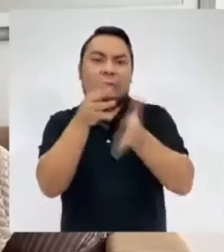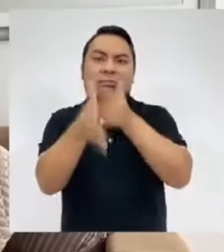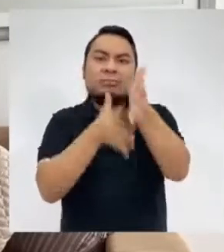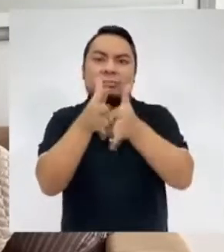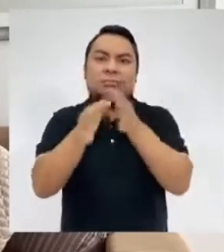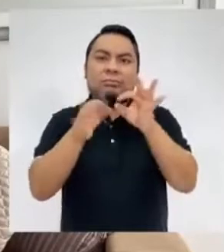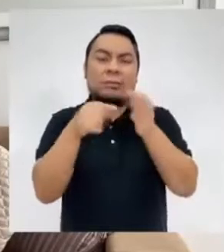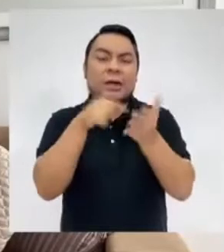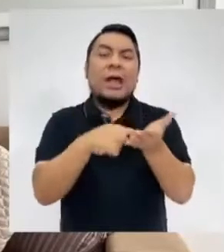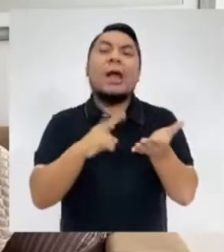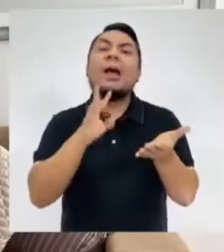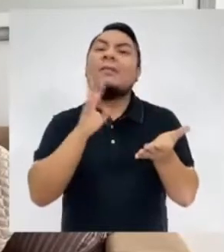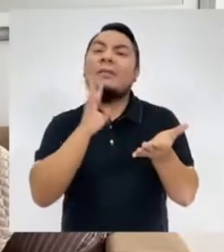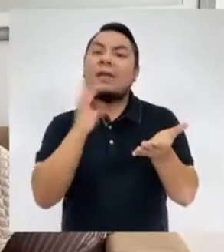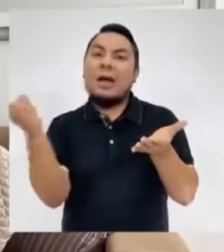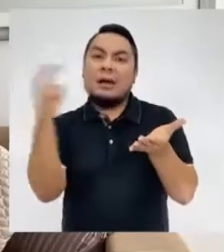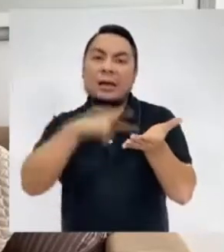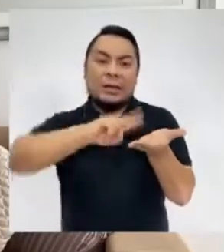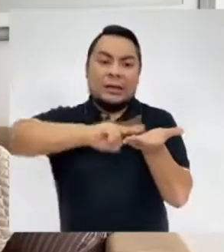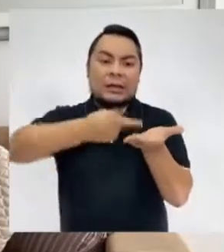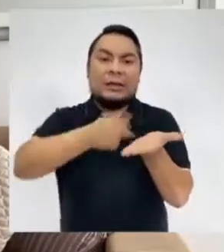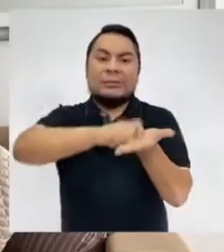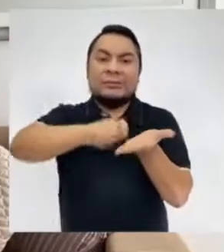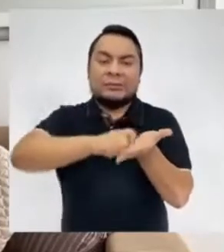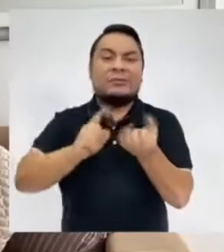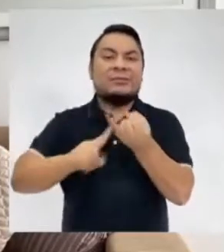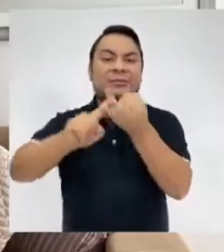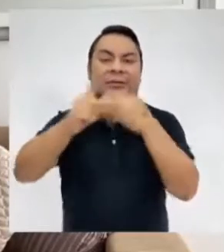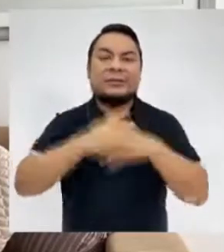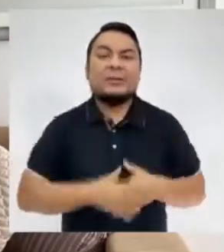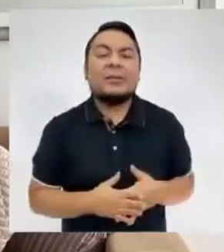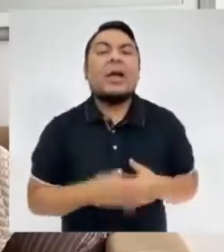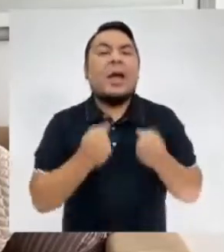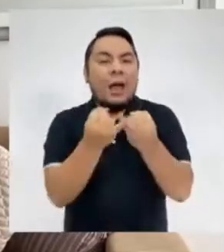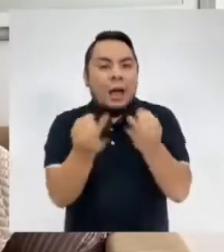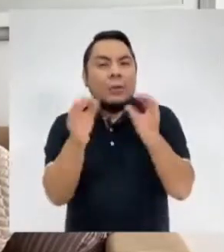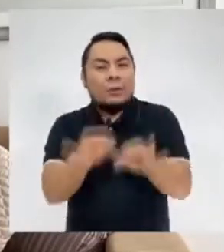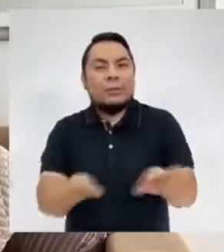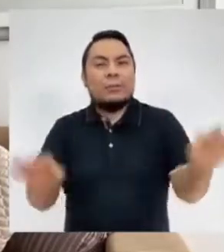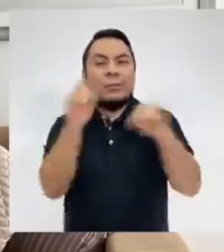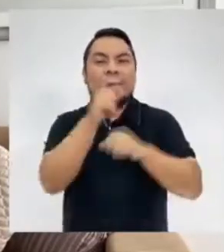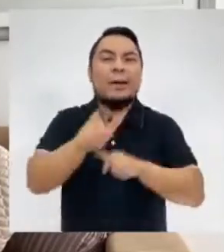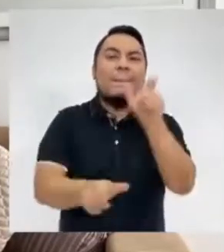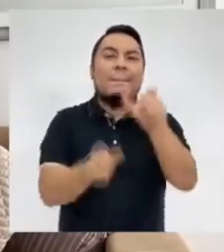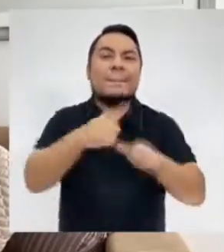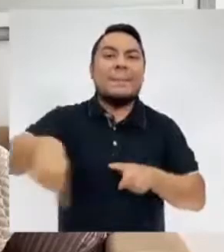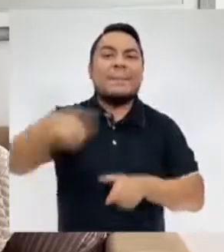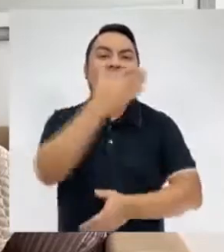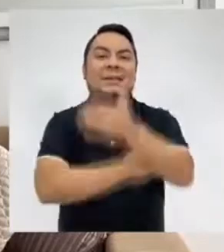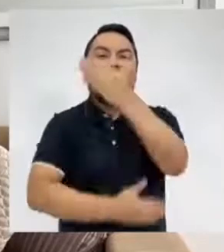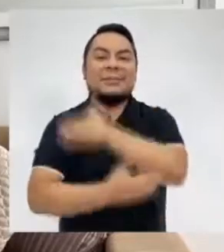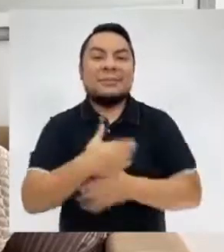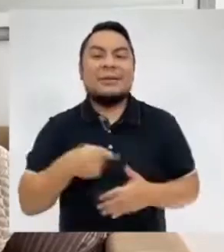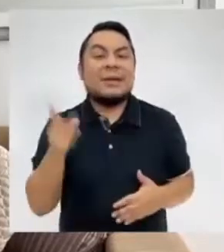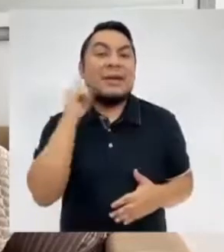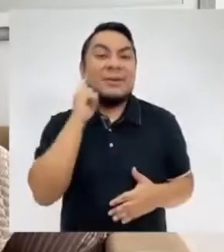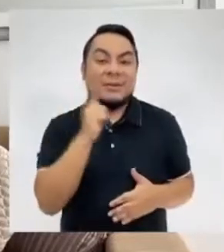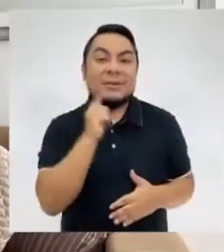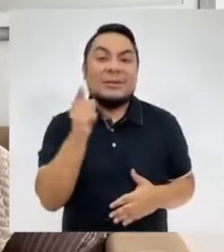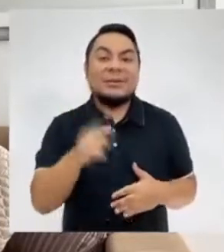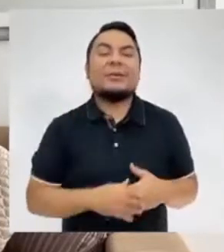convertidor de voz a texto entre otras funciones es algo muy importante para las personas con discapacidad